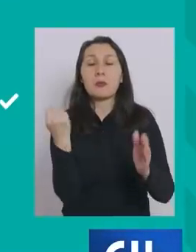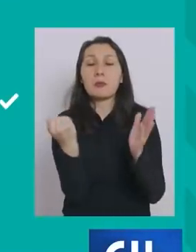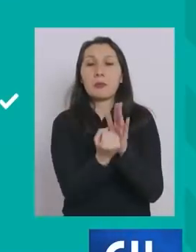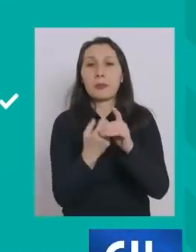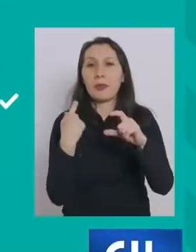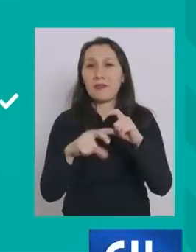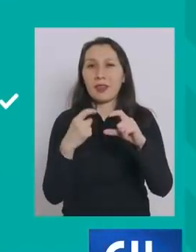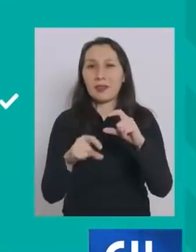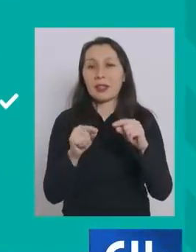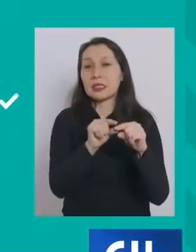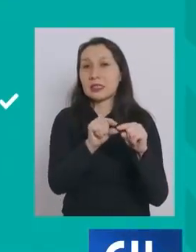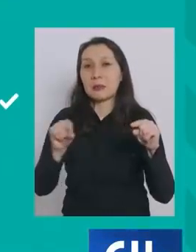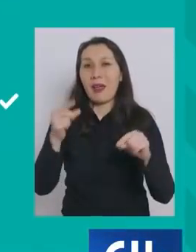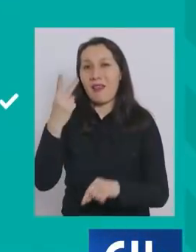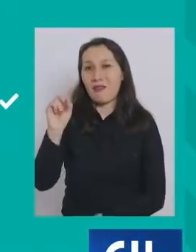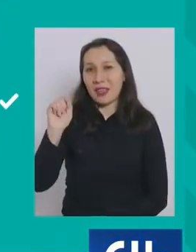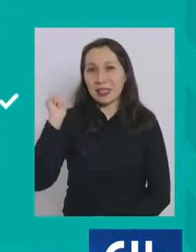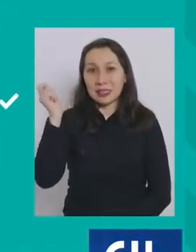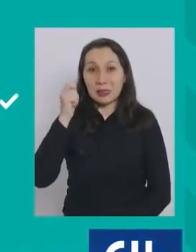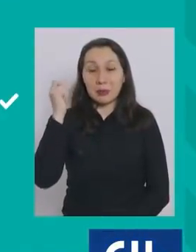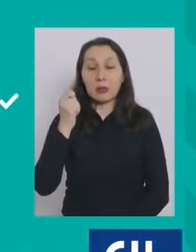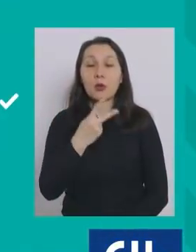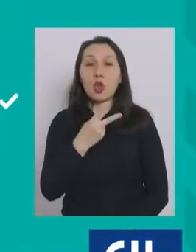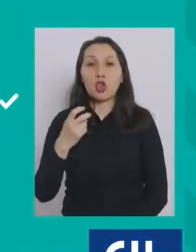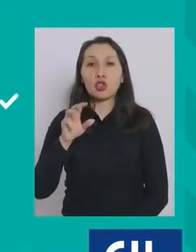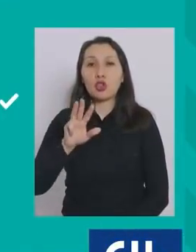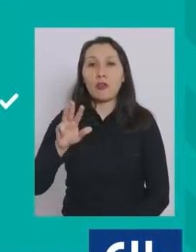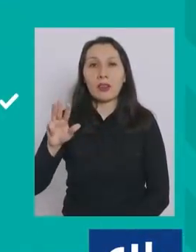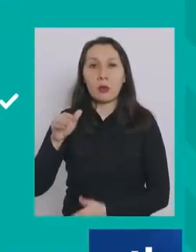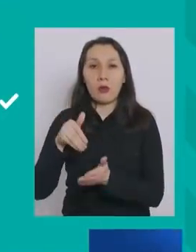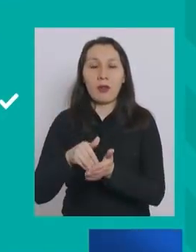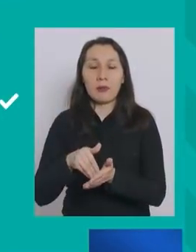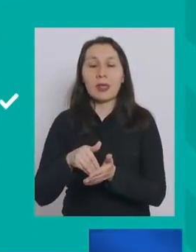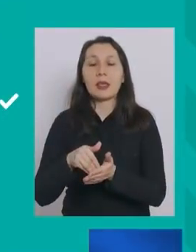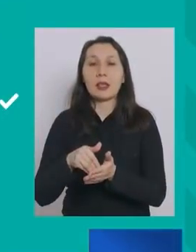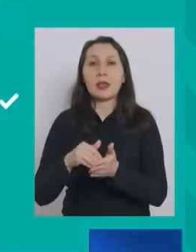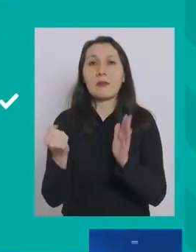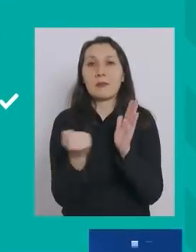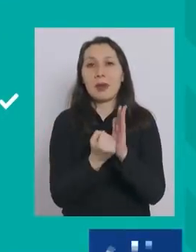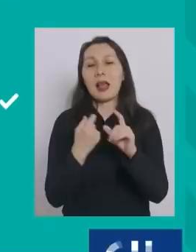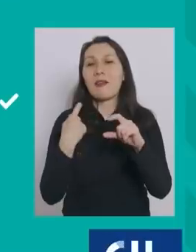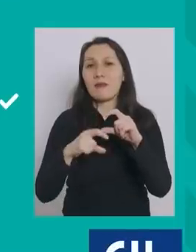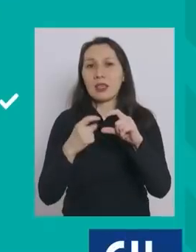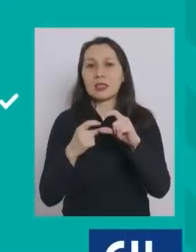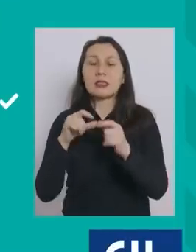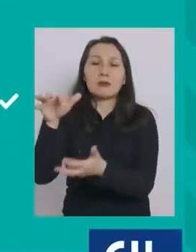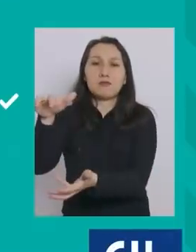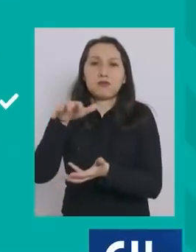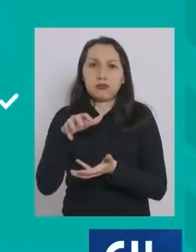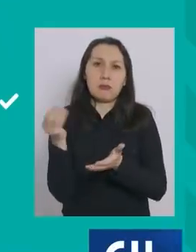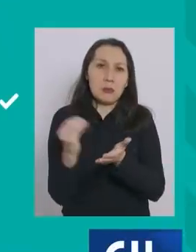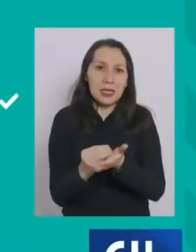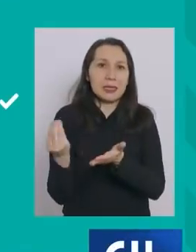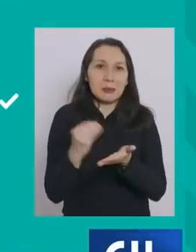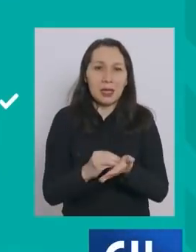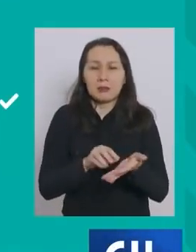Y para la semana del 20 de septiembre, 299.000 dosis de Pfizer nuevamente. Es decir,